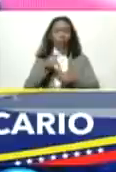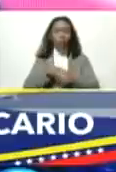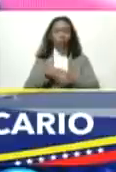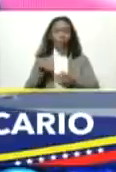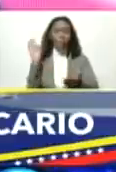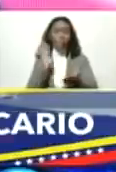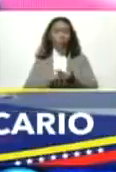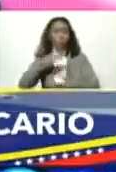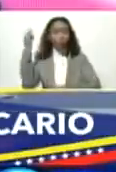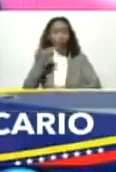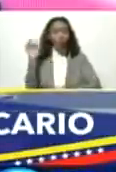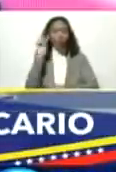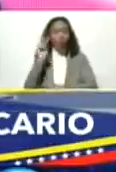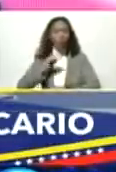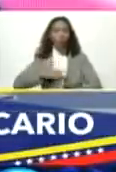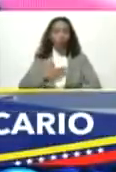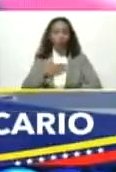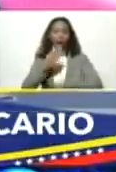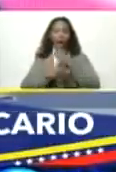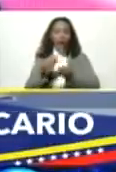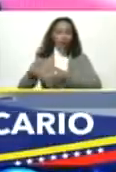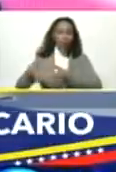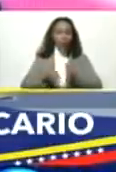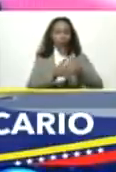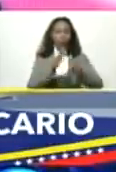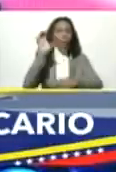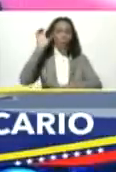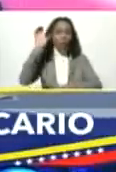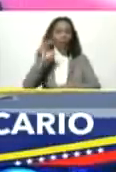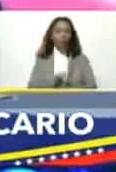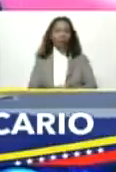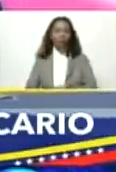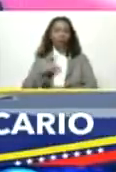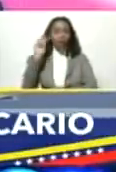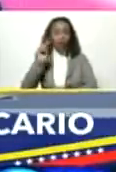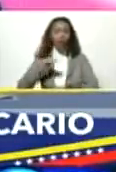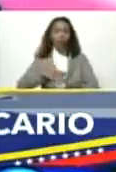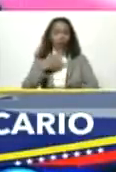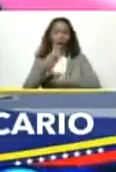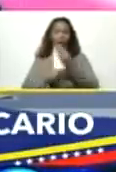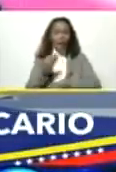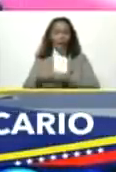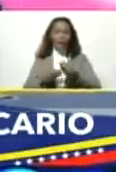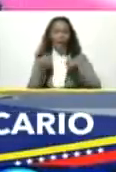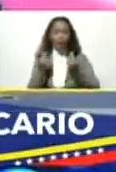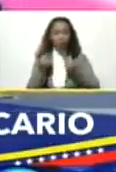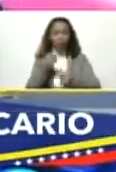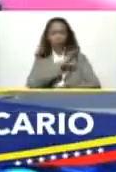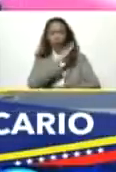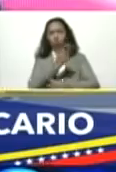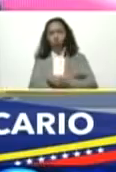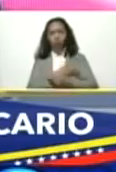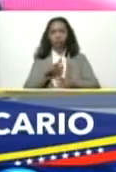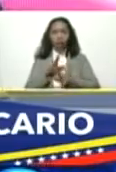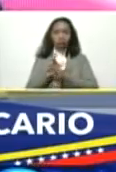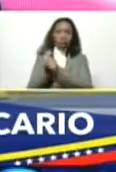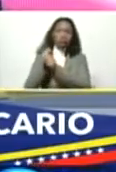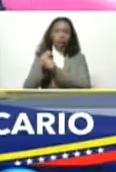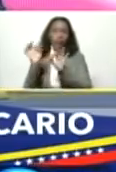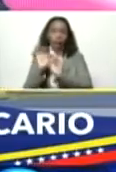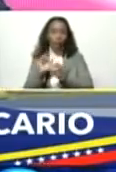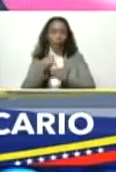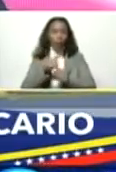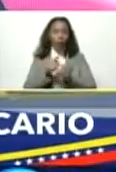Venezuela puede ser viable como país Venezuela puede tener una economía poderosa sin depender del petróleo